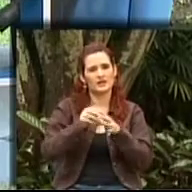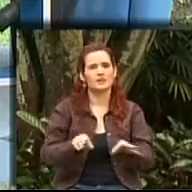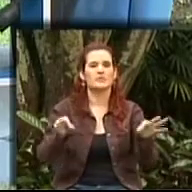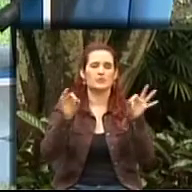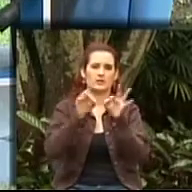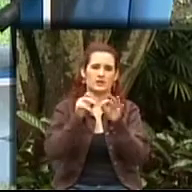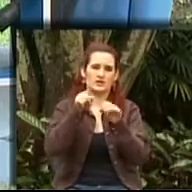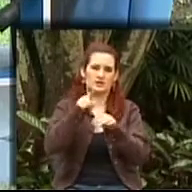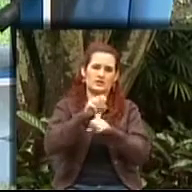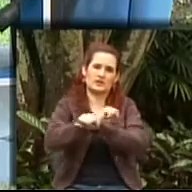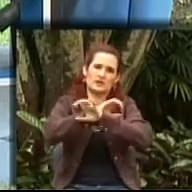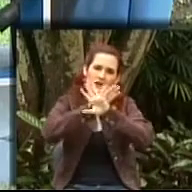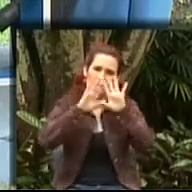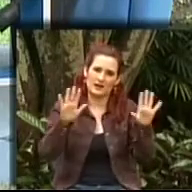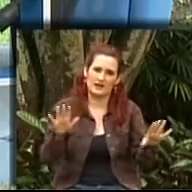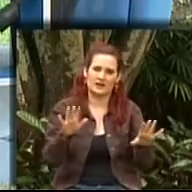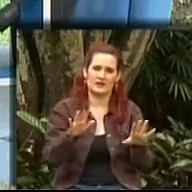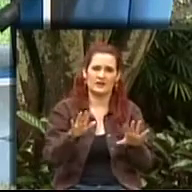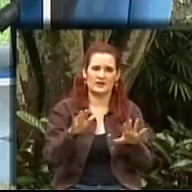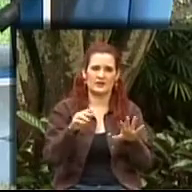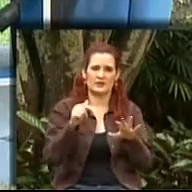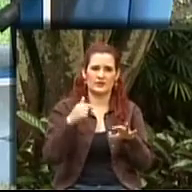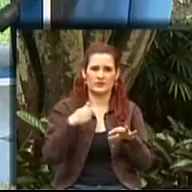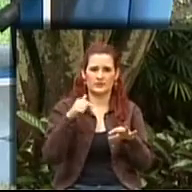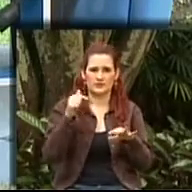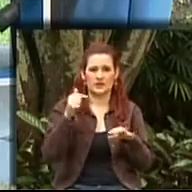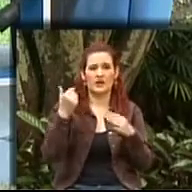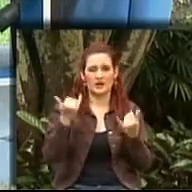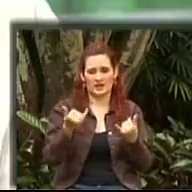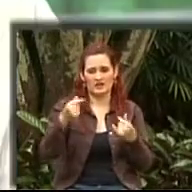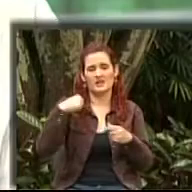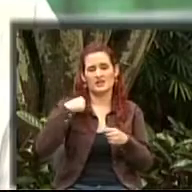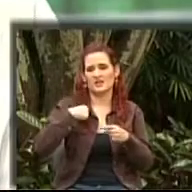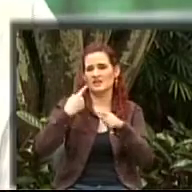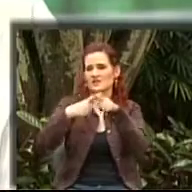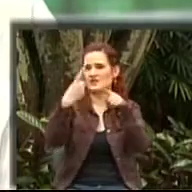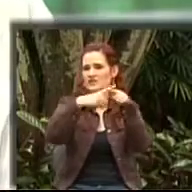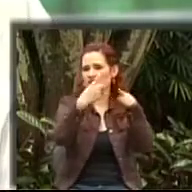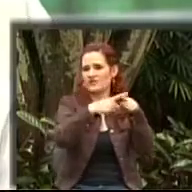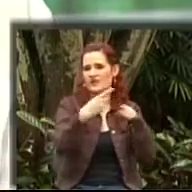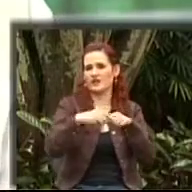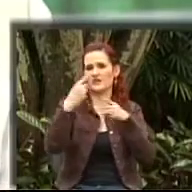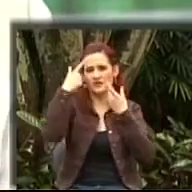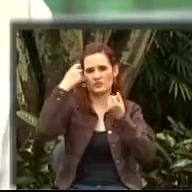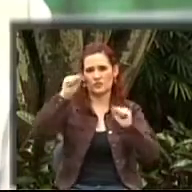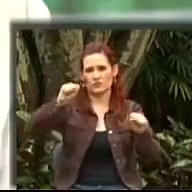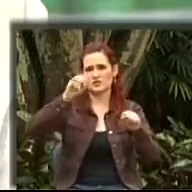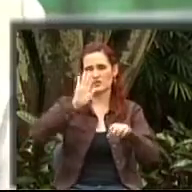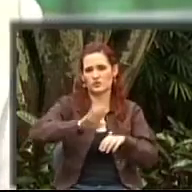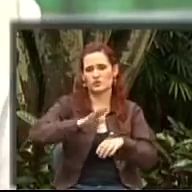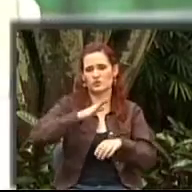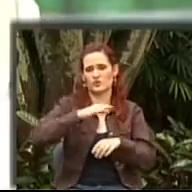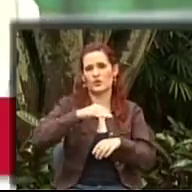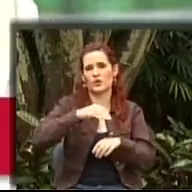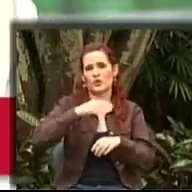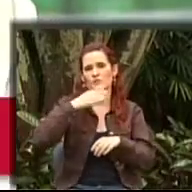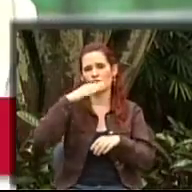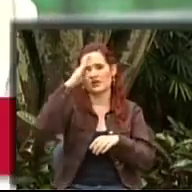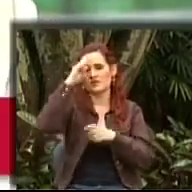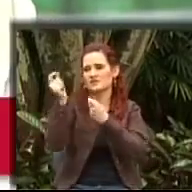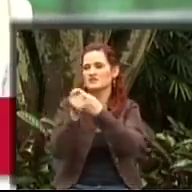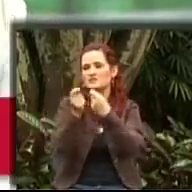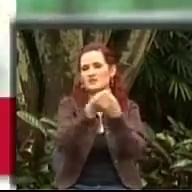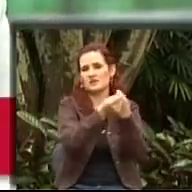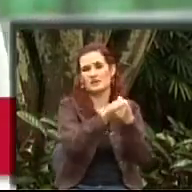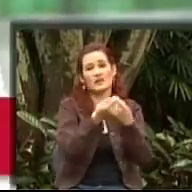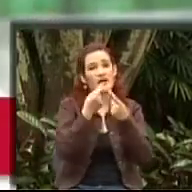televidentes y agradezco muchísimo, porque veo aquí personas de toda la área metropolitana y creo que también fuera del departamento de Antioquia y es, cada